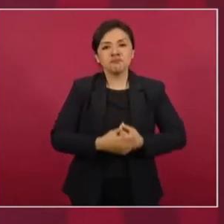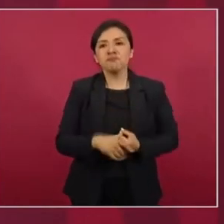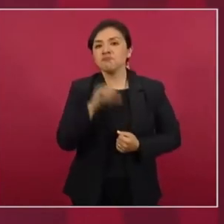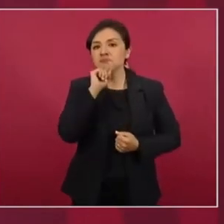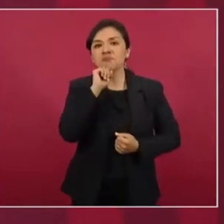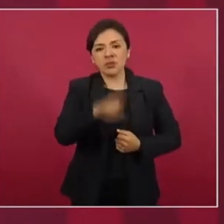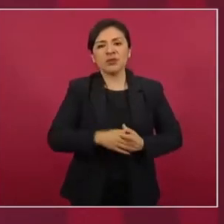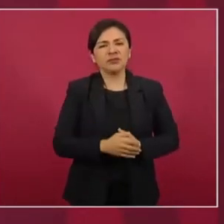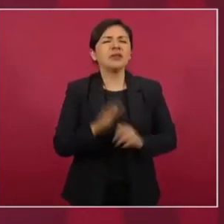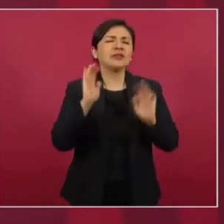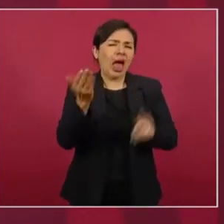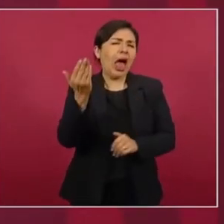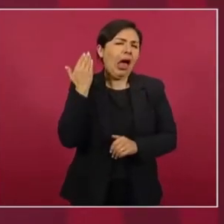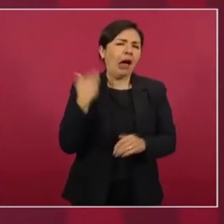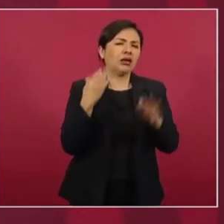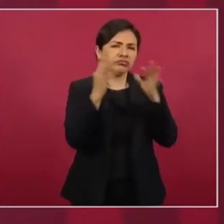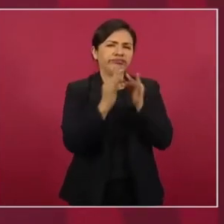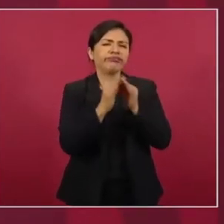ya hablé de eso.